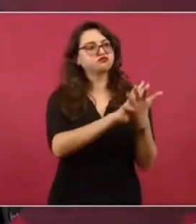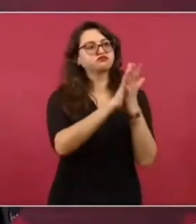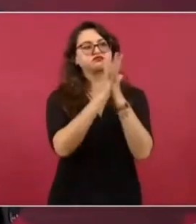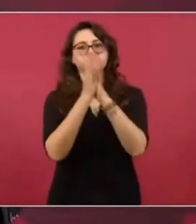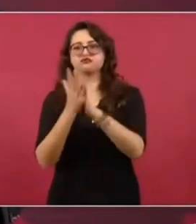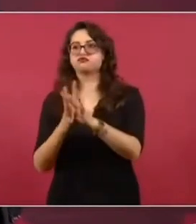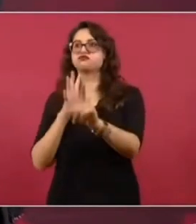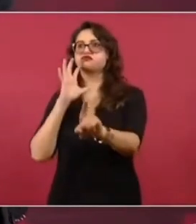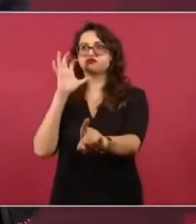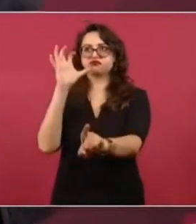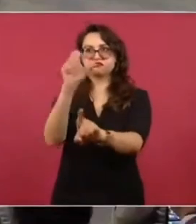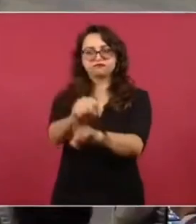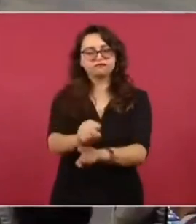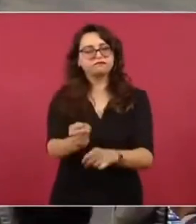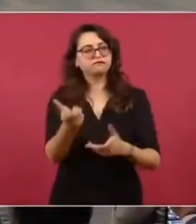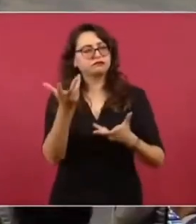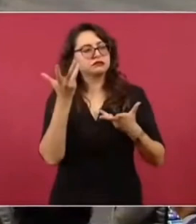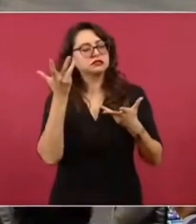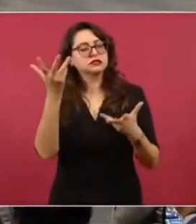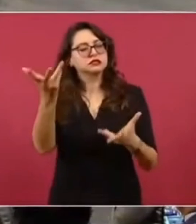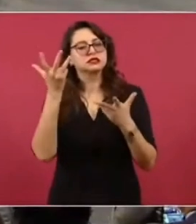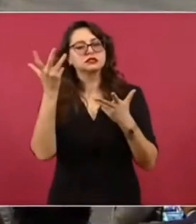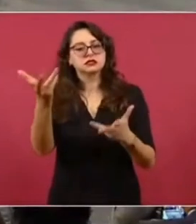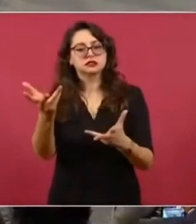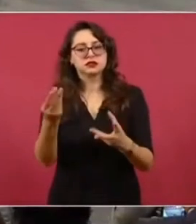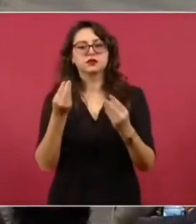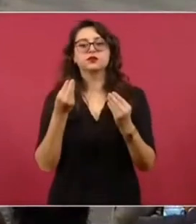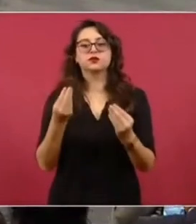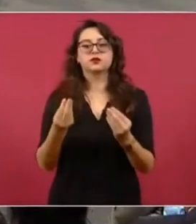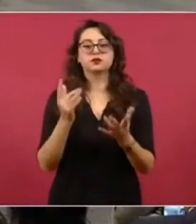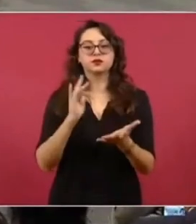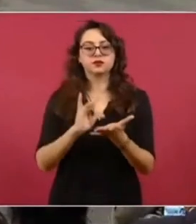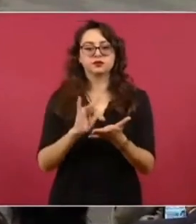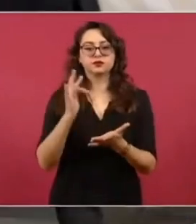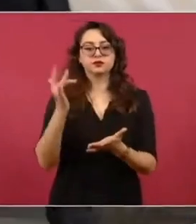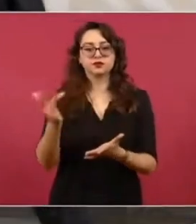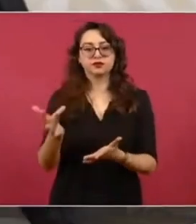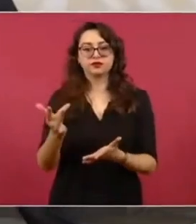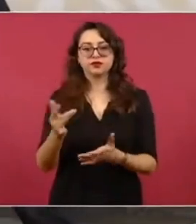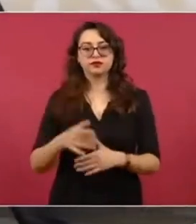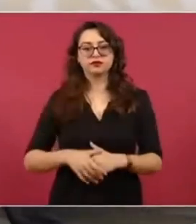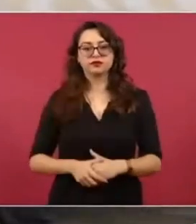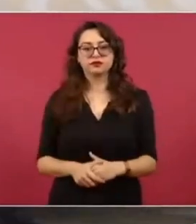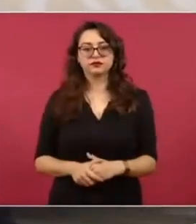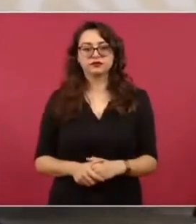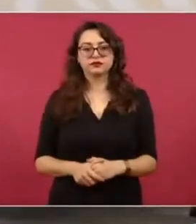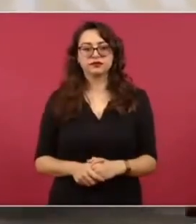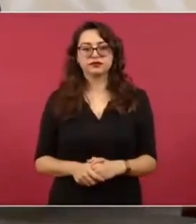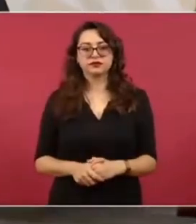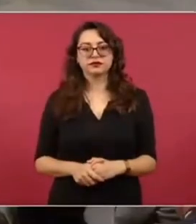que tanto anhelamos. Muchas gracias, señor. Muchas gracias, señor. Gracias. Gracias.